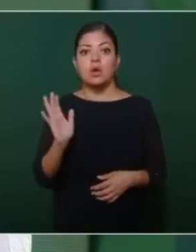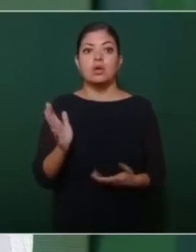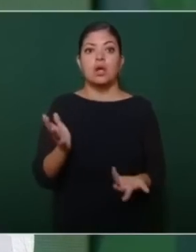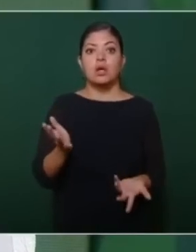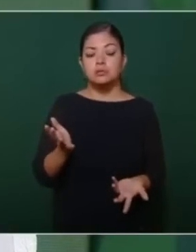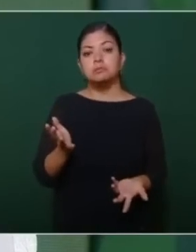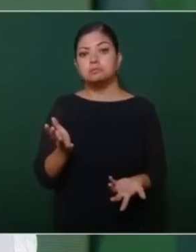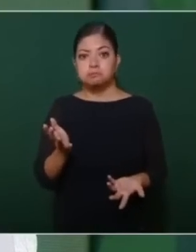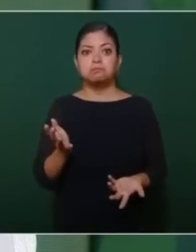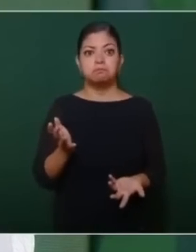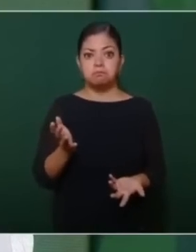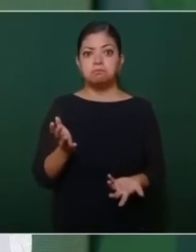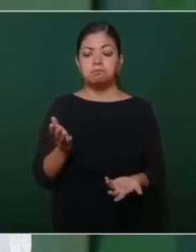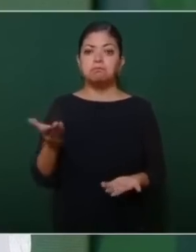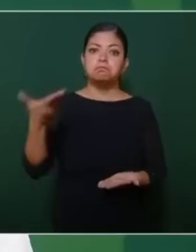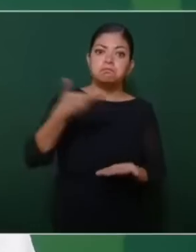planteamientos